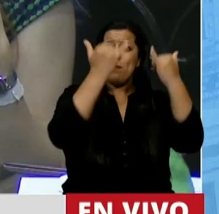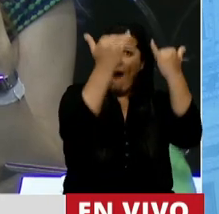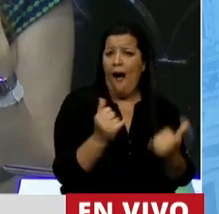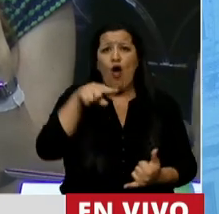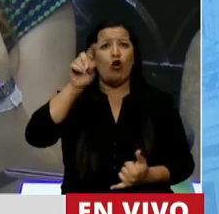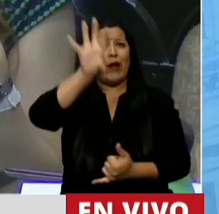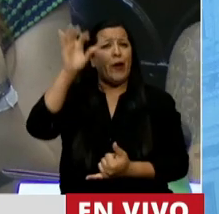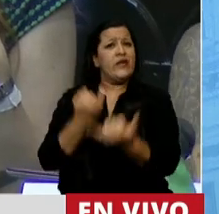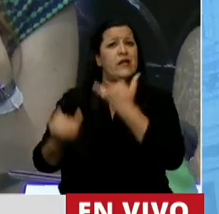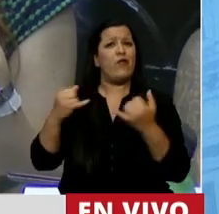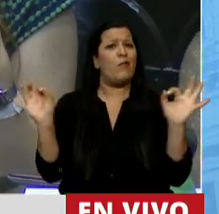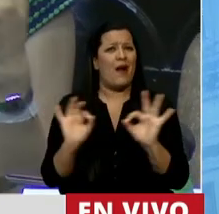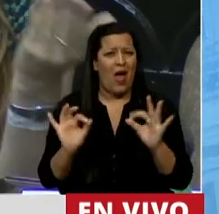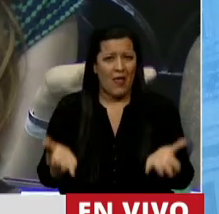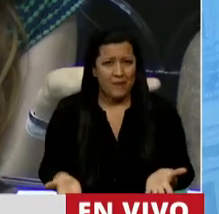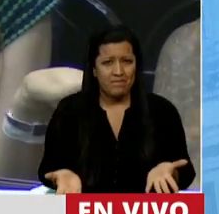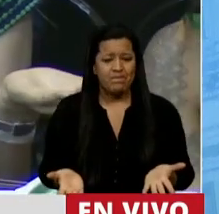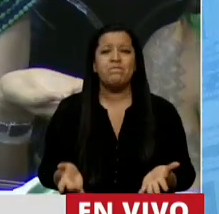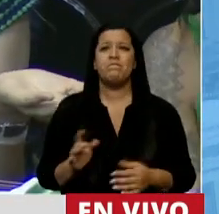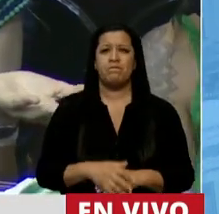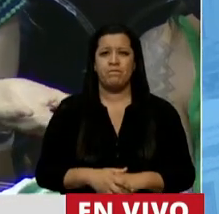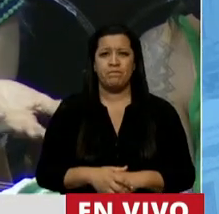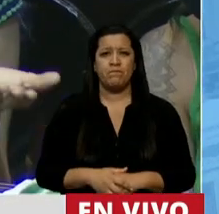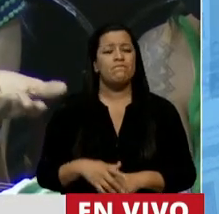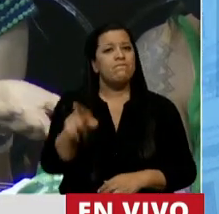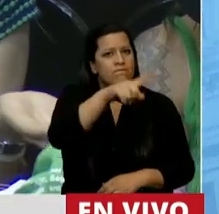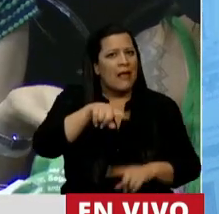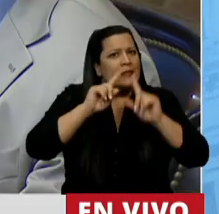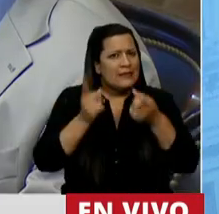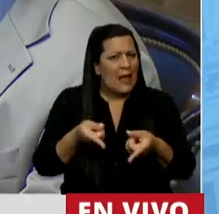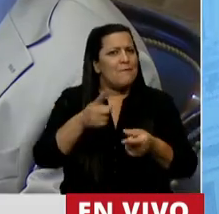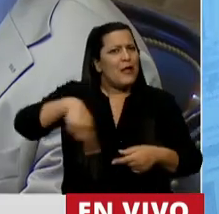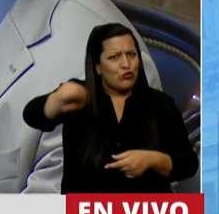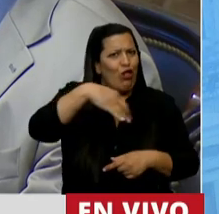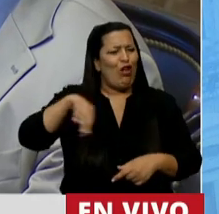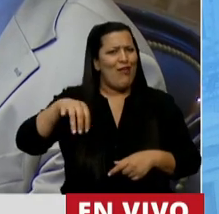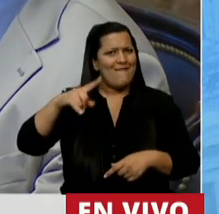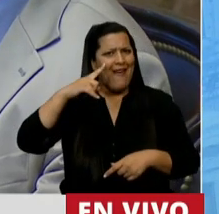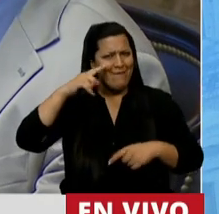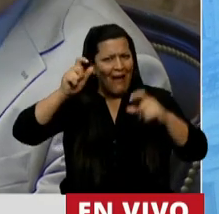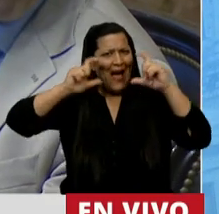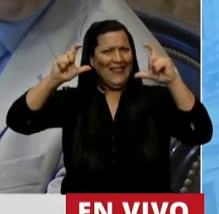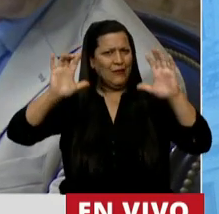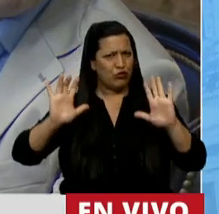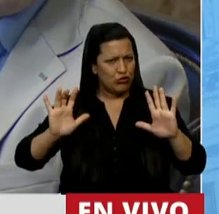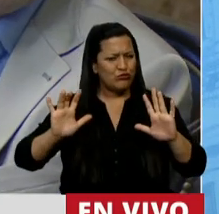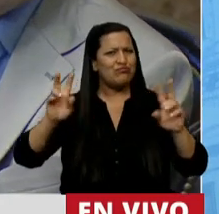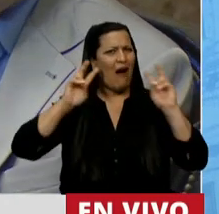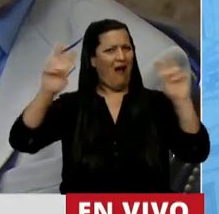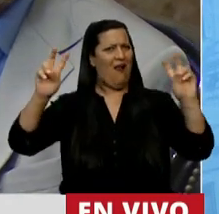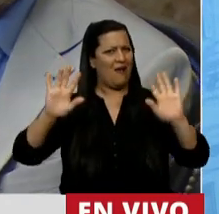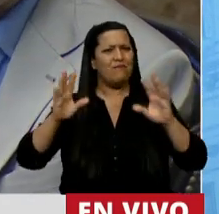provincias que no. Nos debe alarmar también, como ya han dicho otros diputados y diputadas,